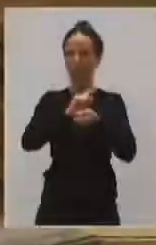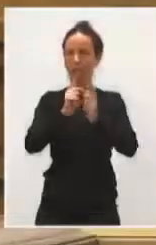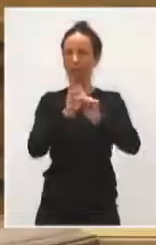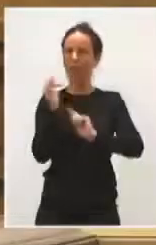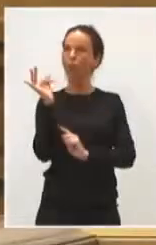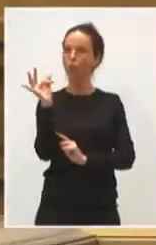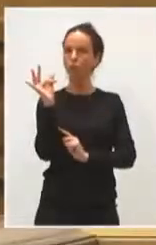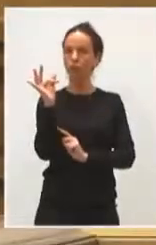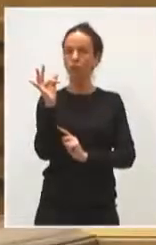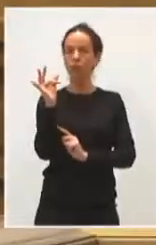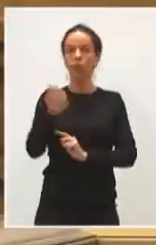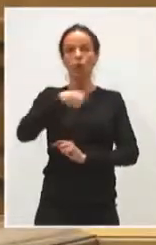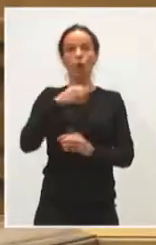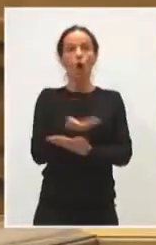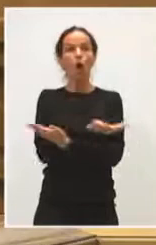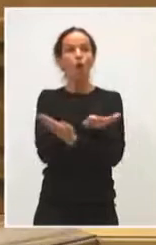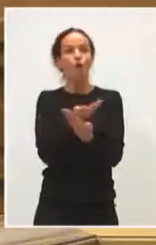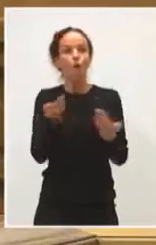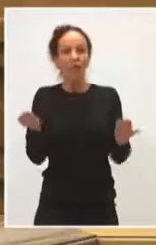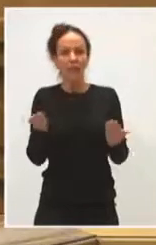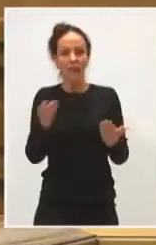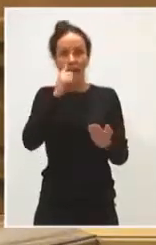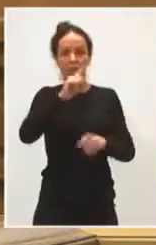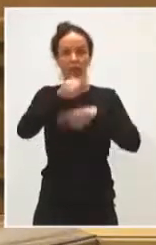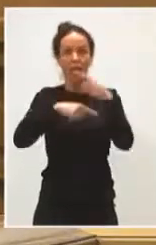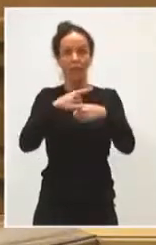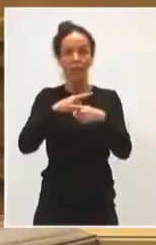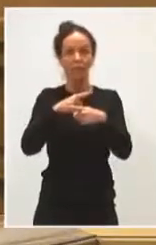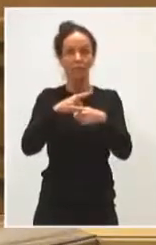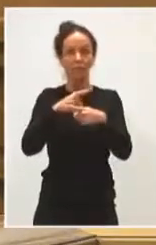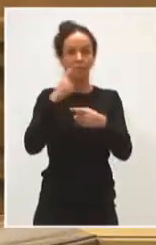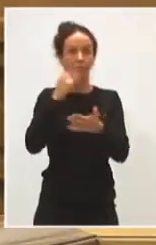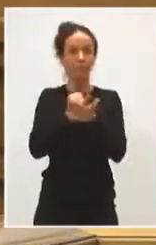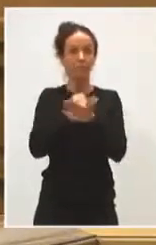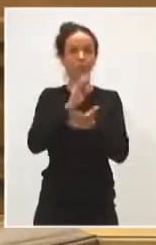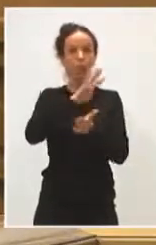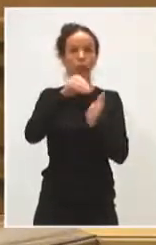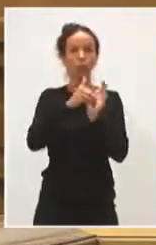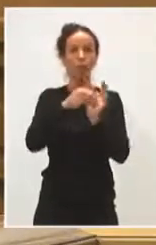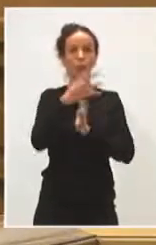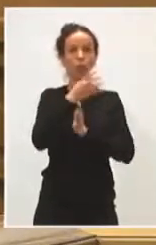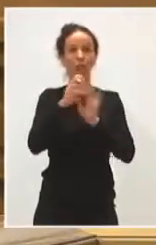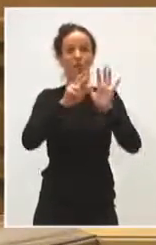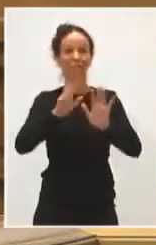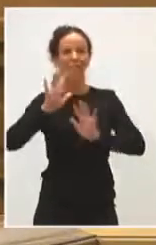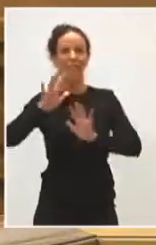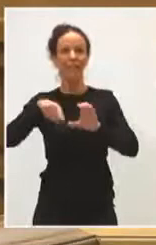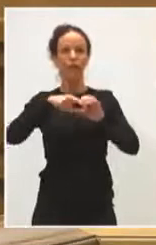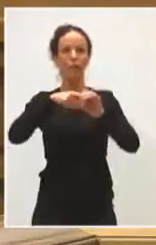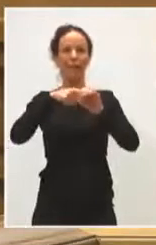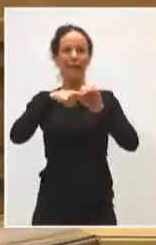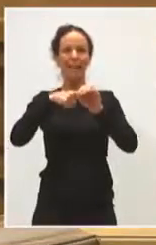Vamos a llegar a una oferta, en definitiva, el año que viene de pruebas de 4.475 plazas.